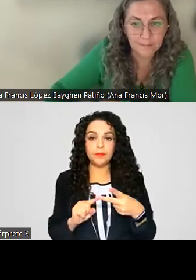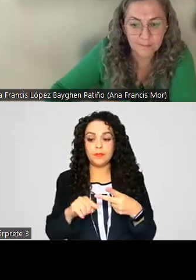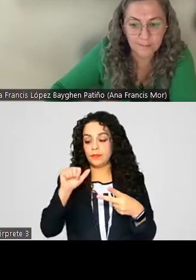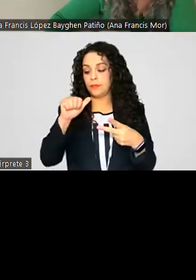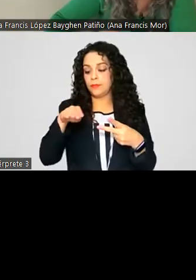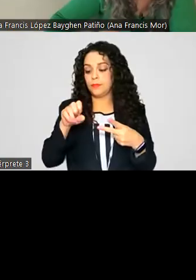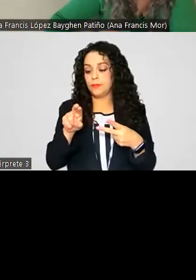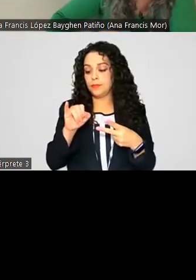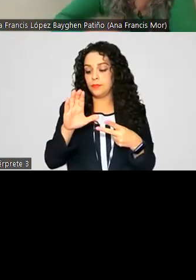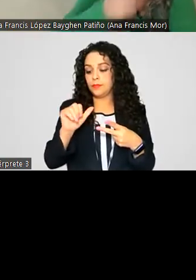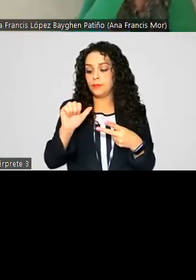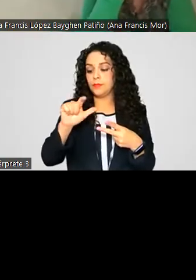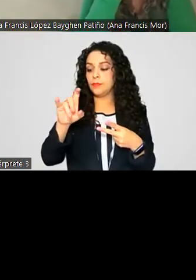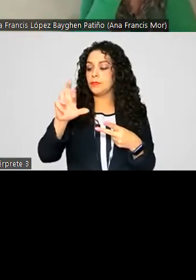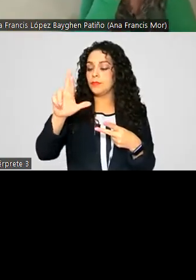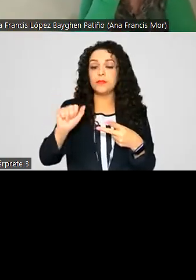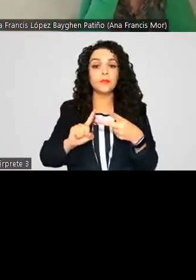Alejandra Arangel Lorenzana.